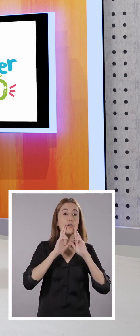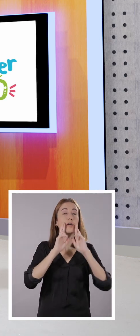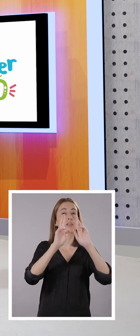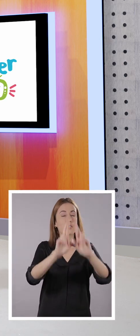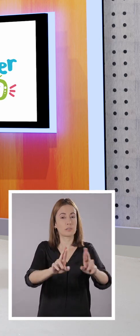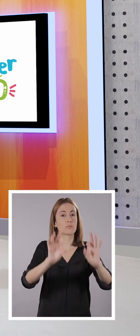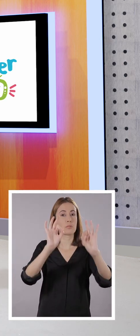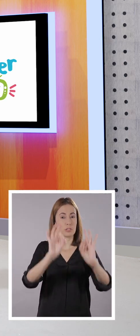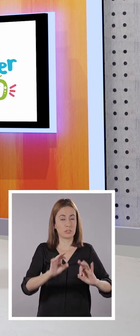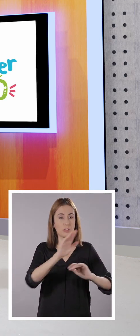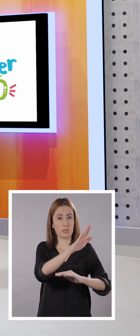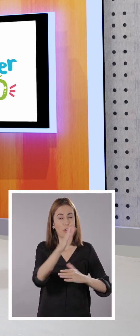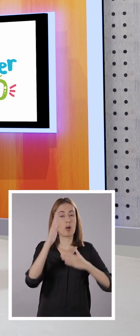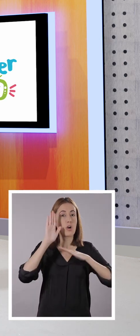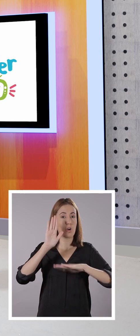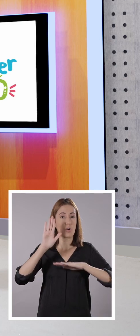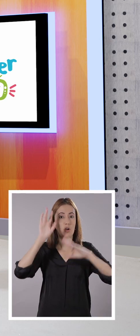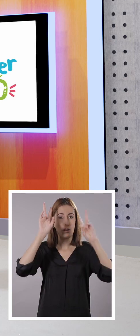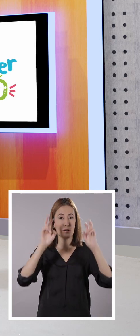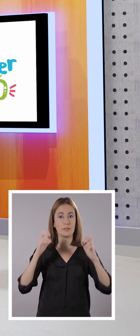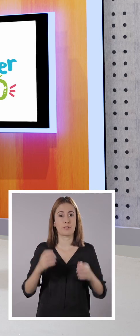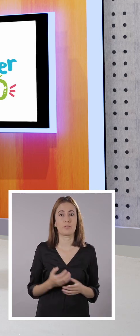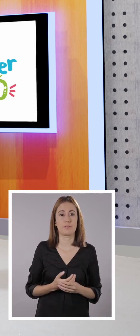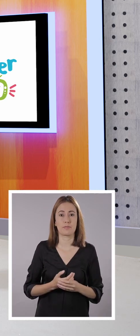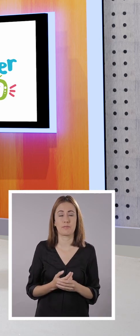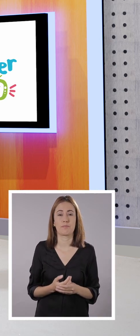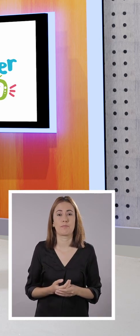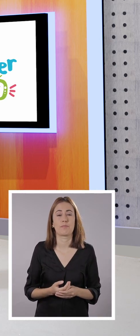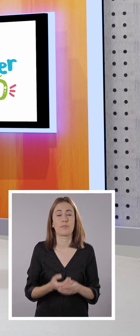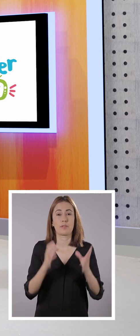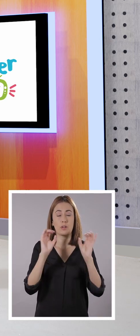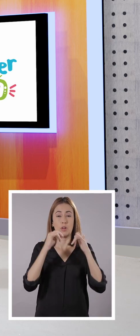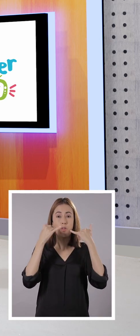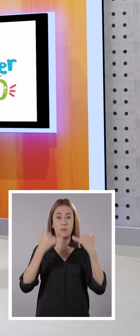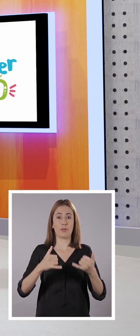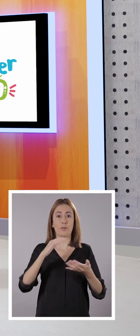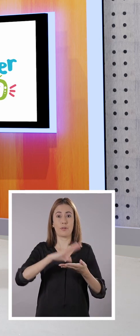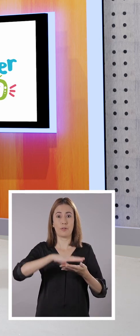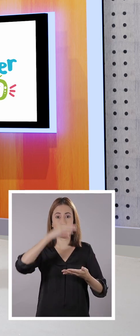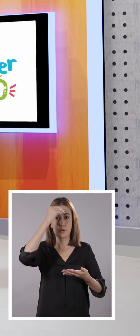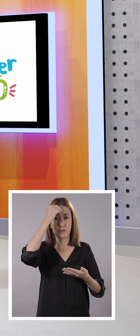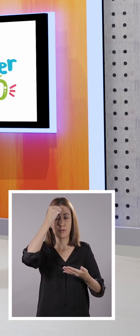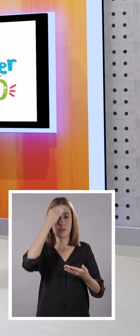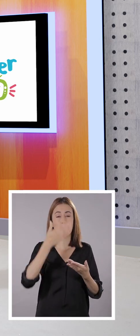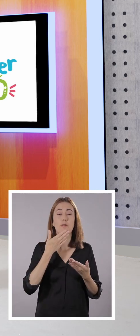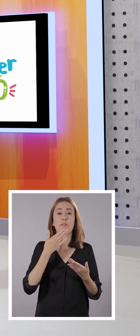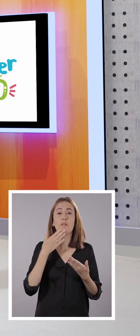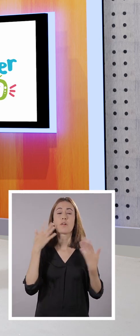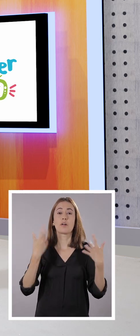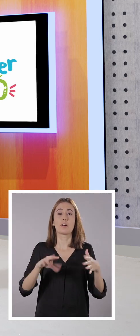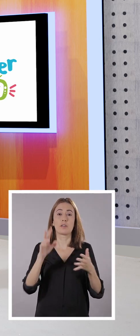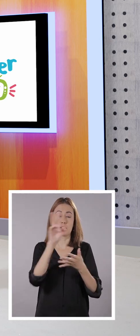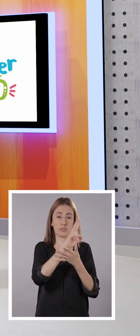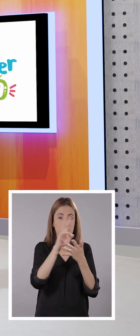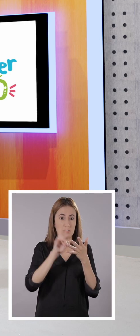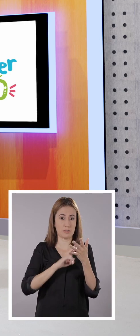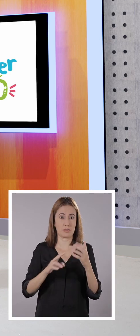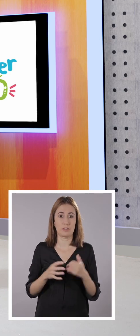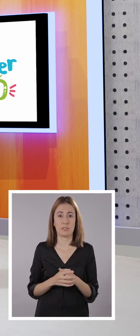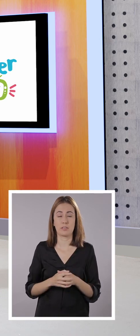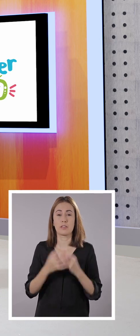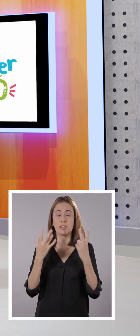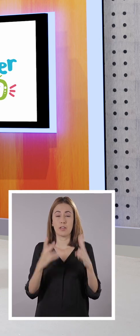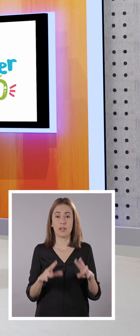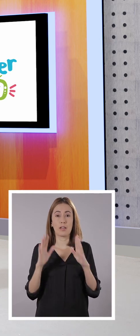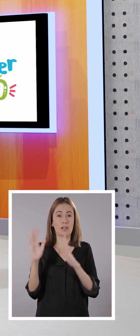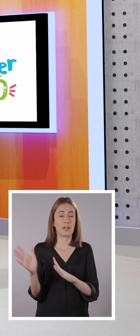sus respuestas con respecto a los temas abordados. Hoy aprendimos a interpretar mejor los textos.